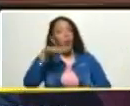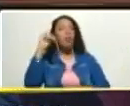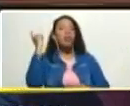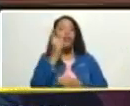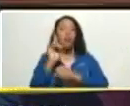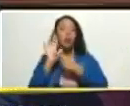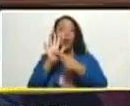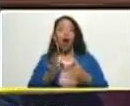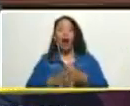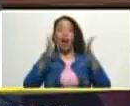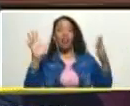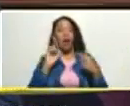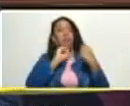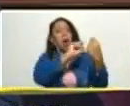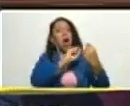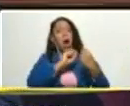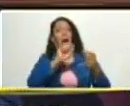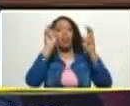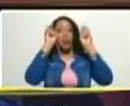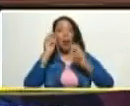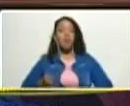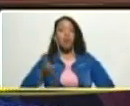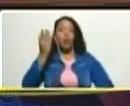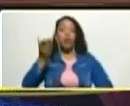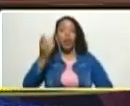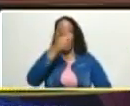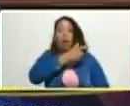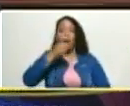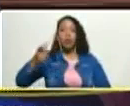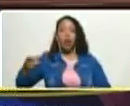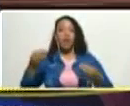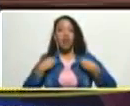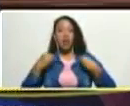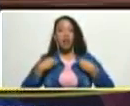los grandes debates sobre los temas fundamentales que la gente vive